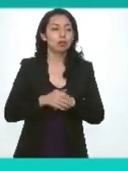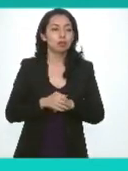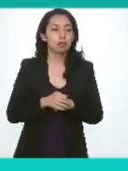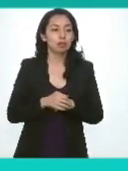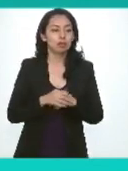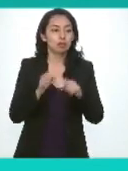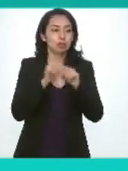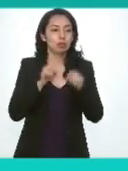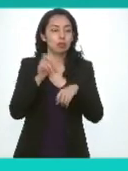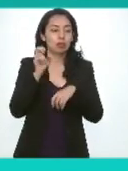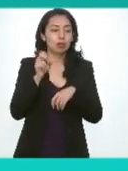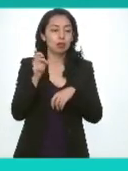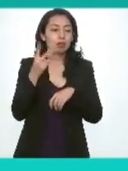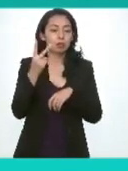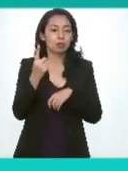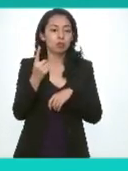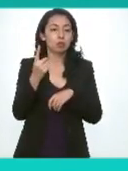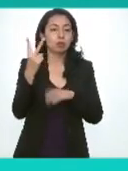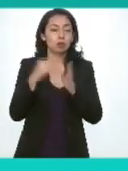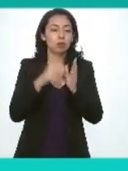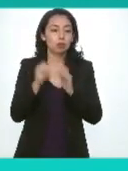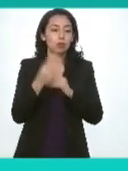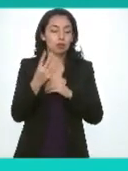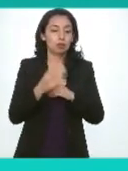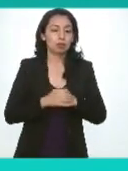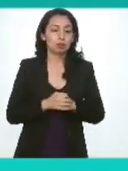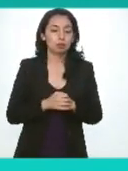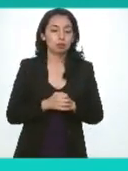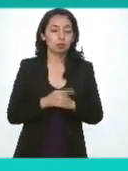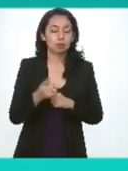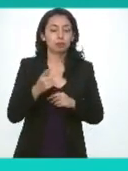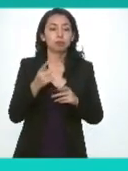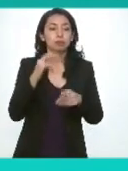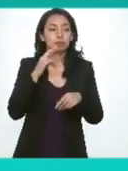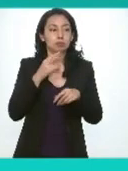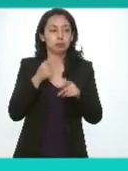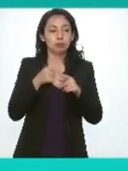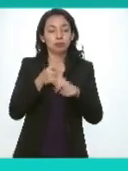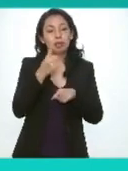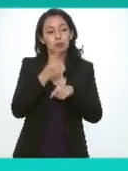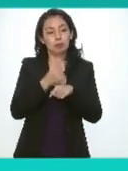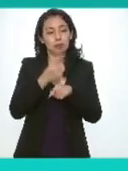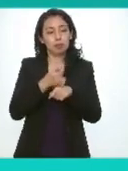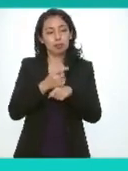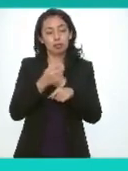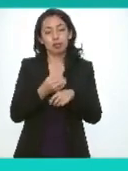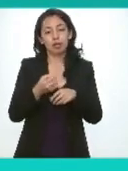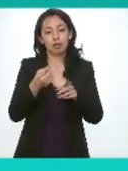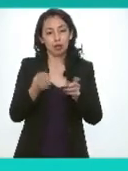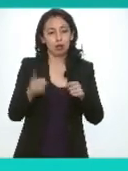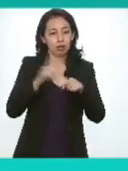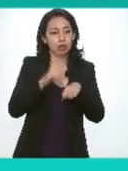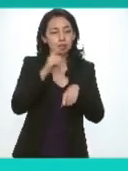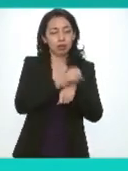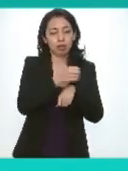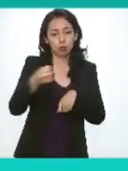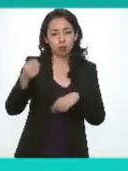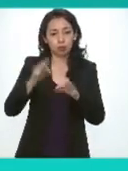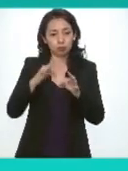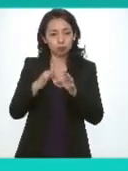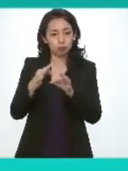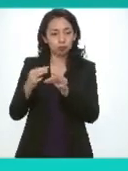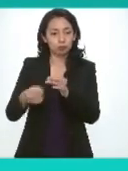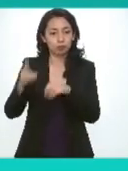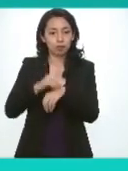Acta El Treinta Y Uno Del Cero Ocho El Dos Mil Veintitrés Que Corresponde a la primera sesión extraordinaria de este consejo que se celebró con fecha